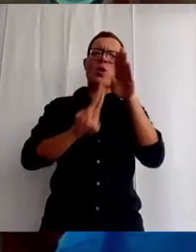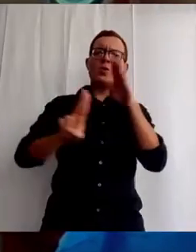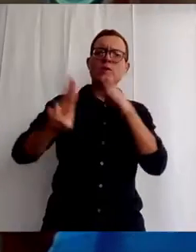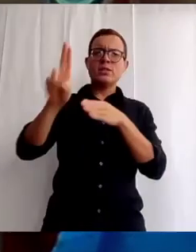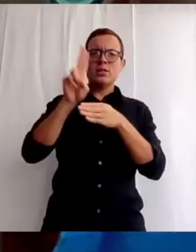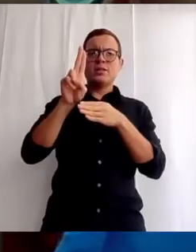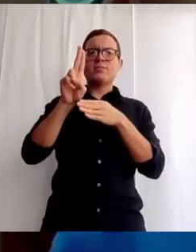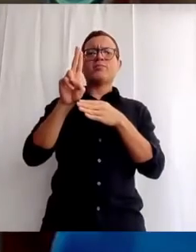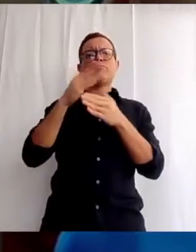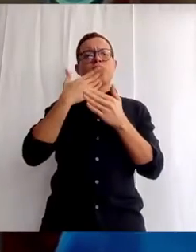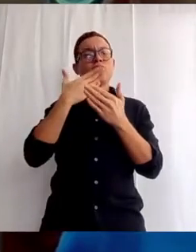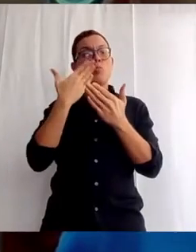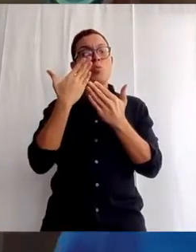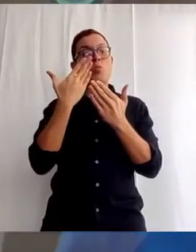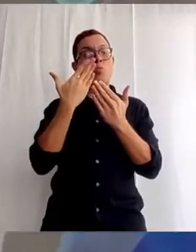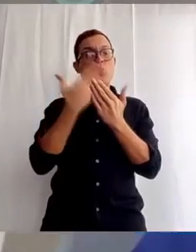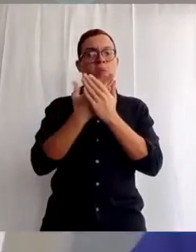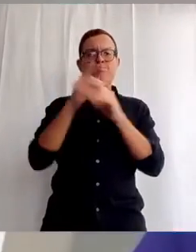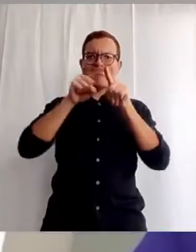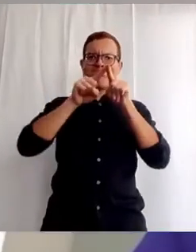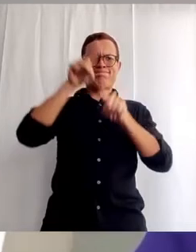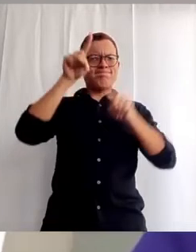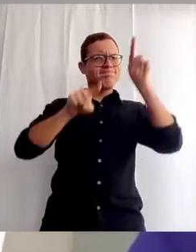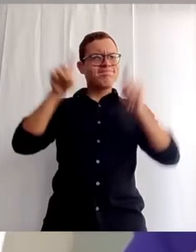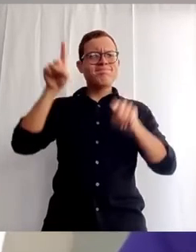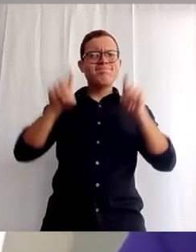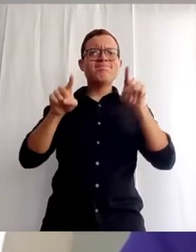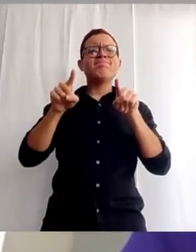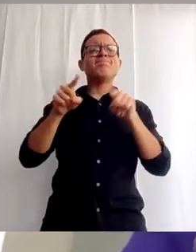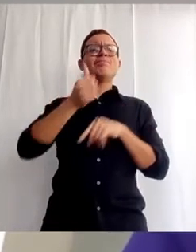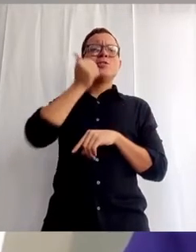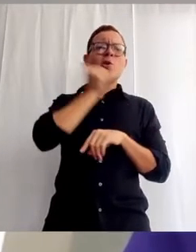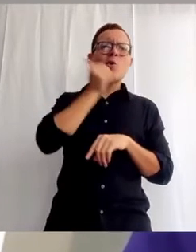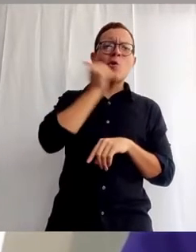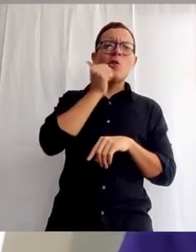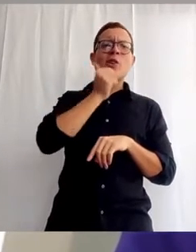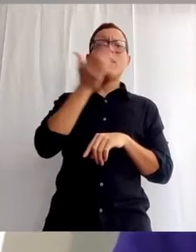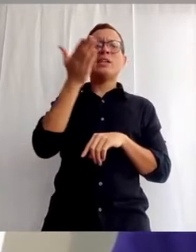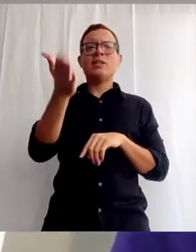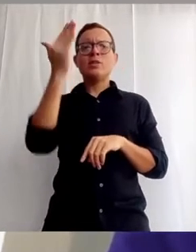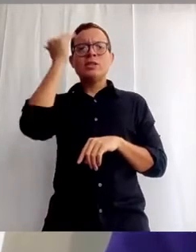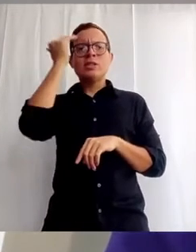ha respondido con diferentes iniciativas. Diariamente, como ustedes saben, el padre Jorge Ferrer